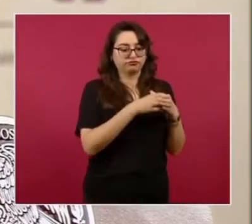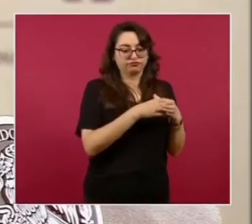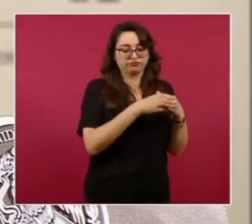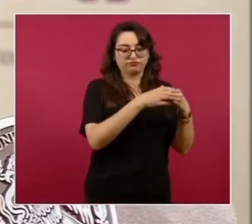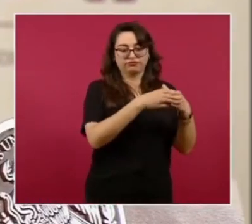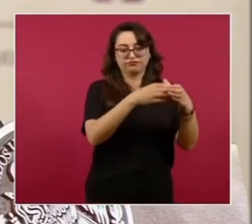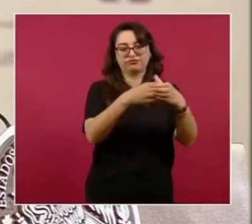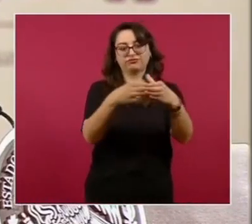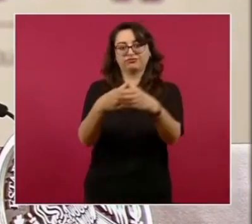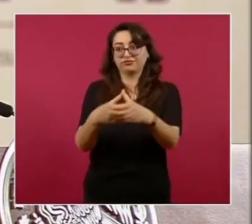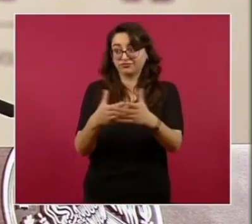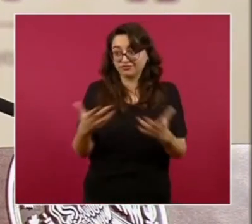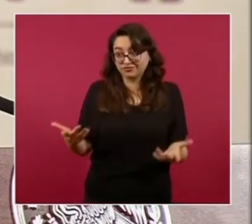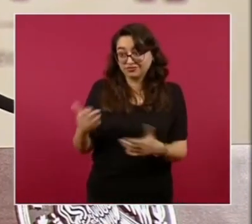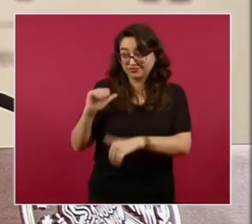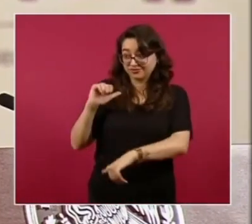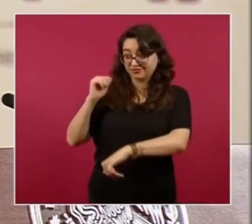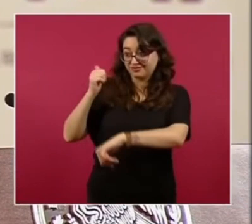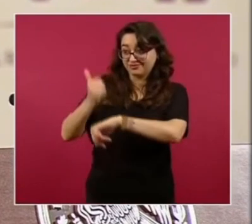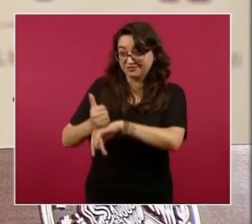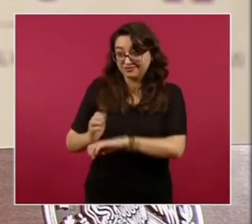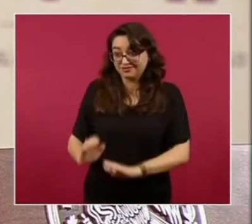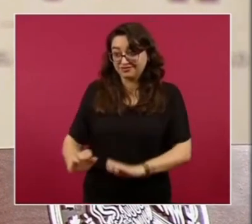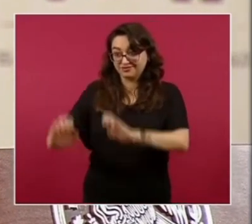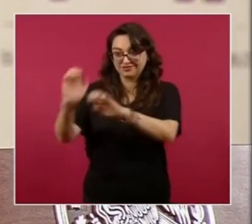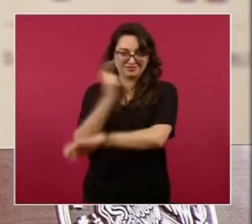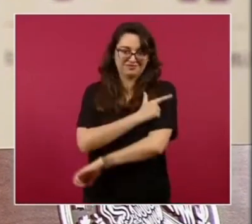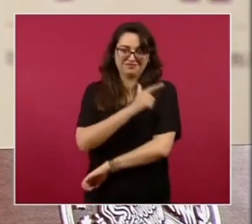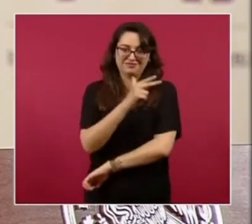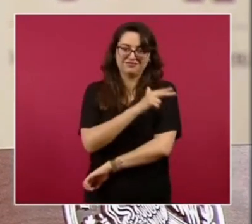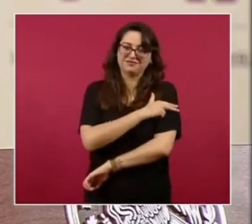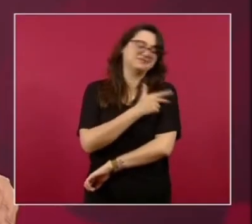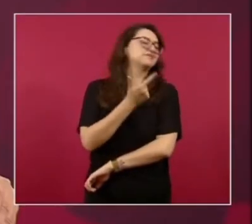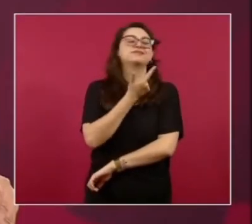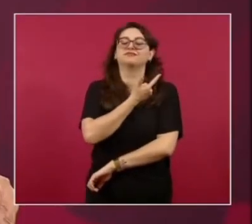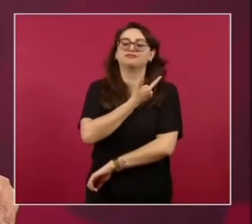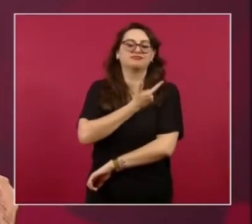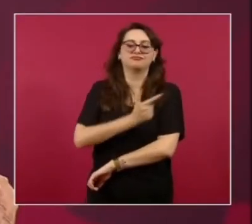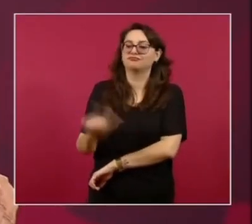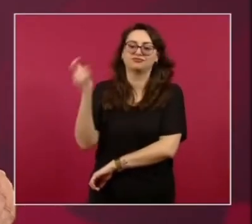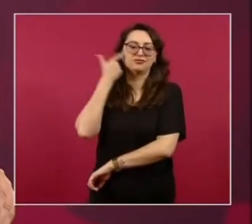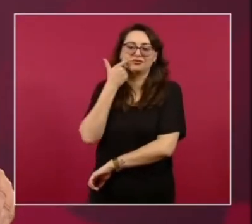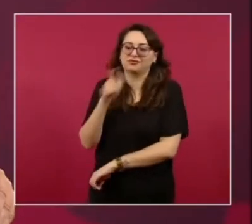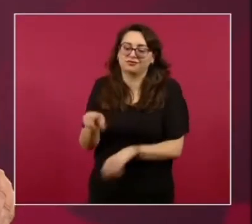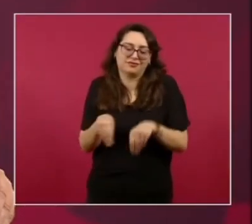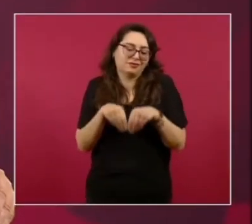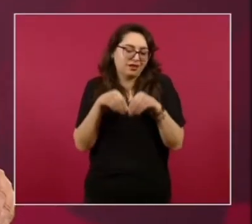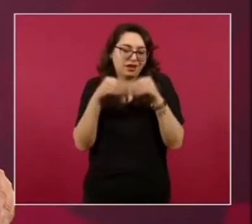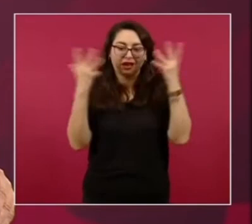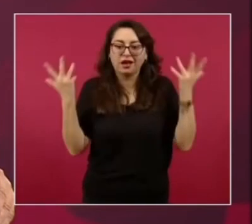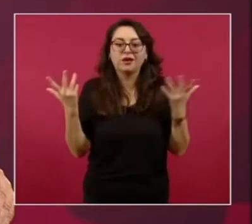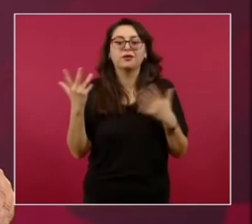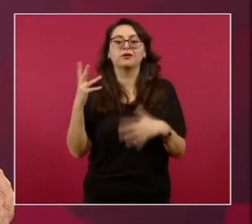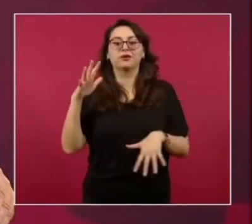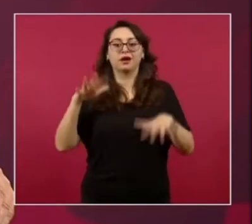Establezcan Los cuarteles De la Guardia Nacional Hay resistencias Amenazas A veces De que